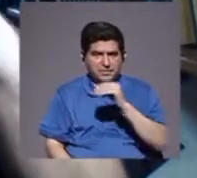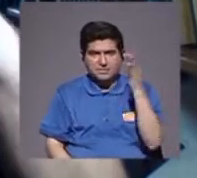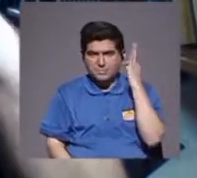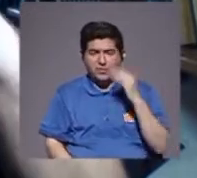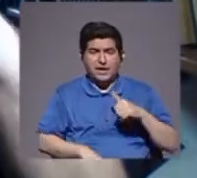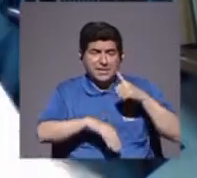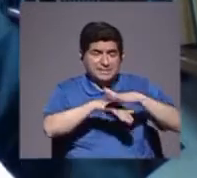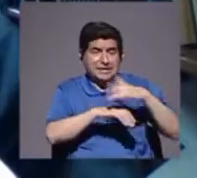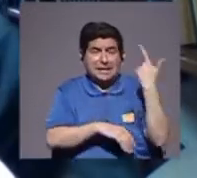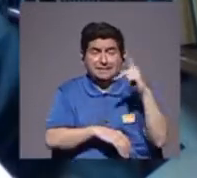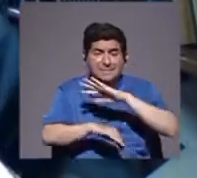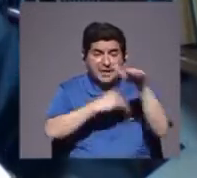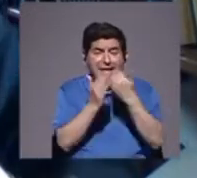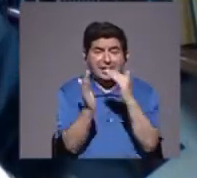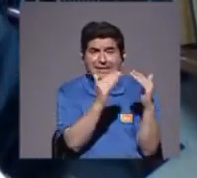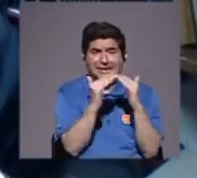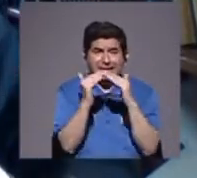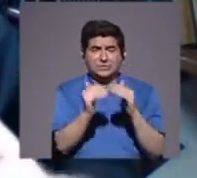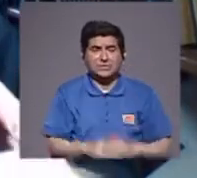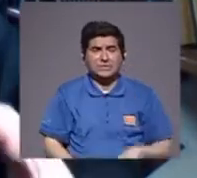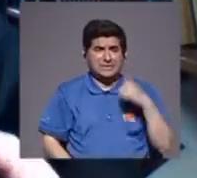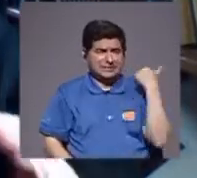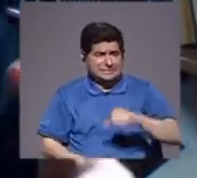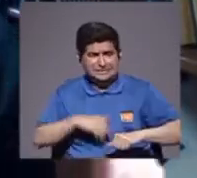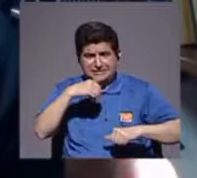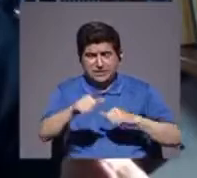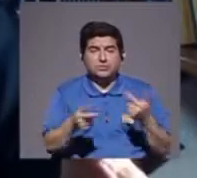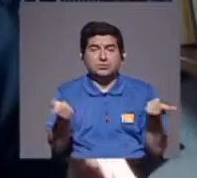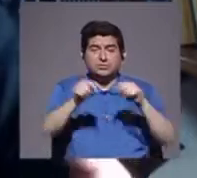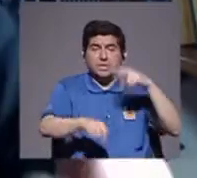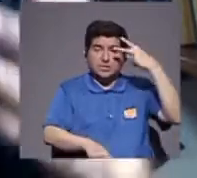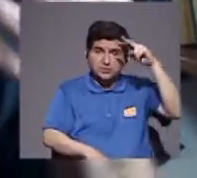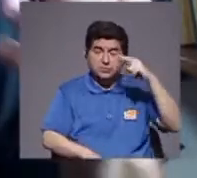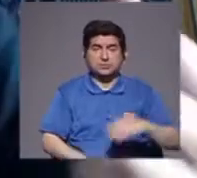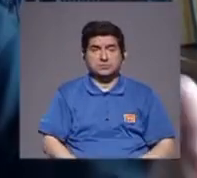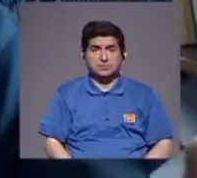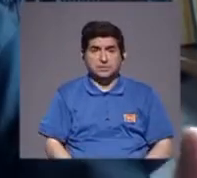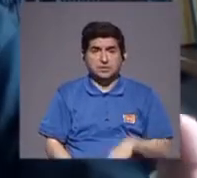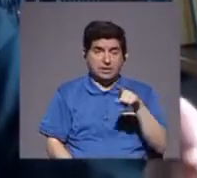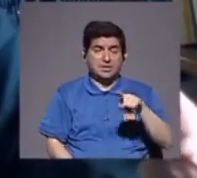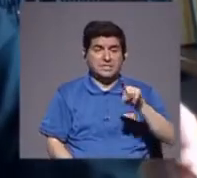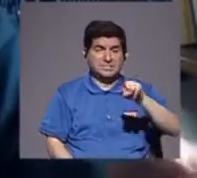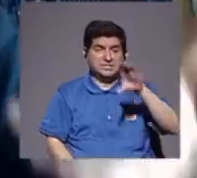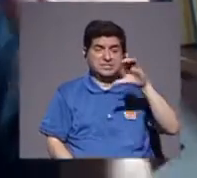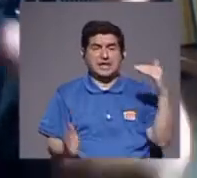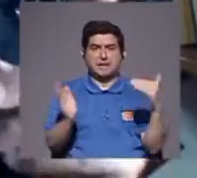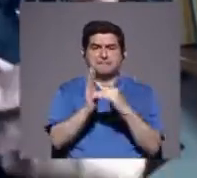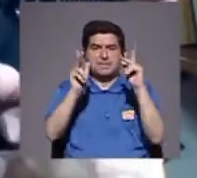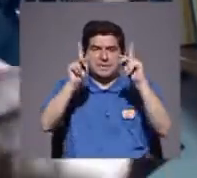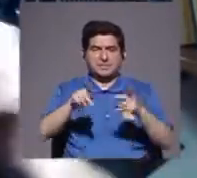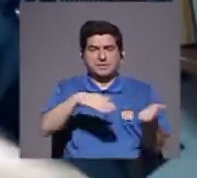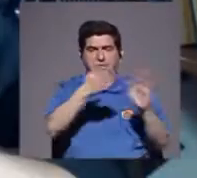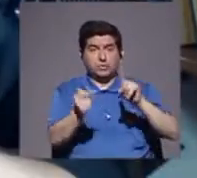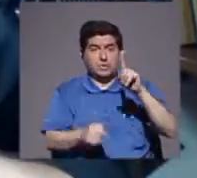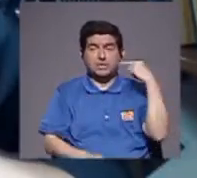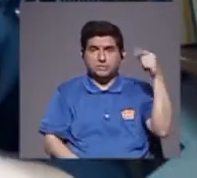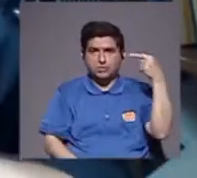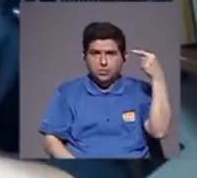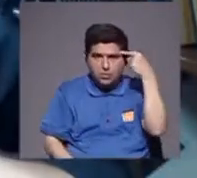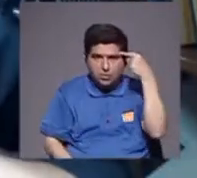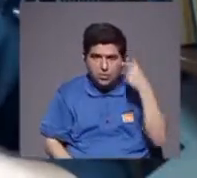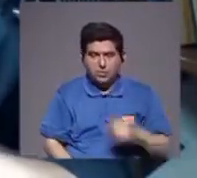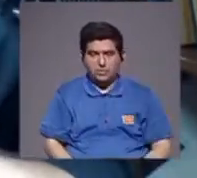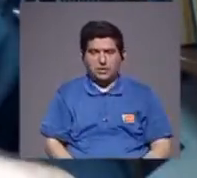que ponen en riesgo, a toda la población, este combate, como sucedió en México, que costó, más de 100 mil muertos, en una sola administración,